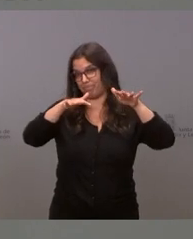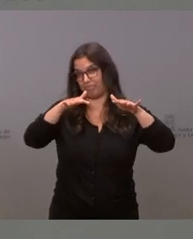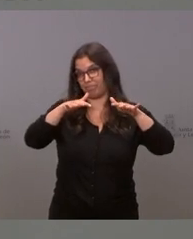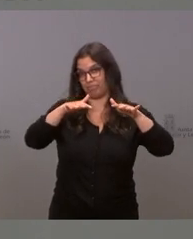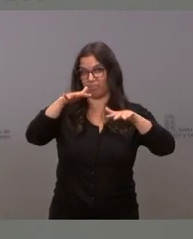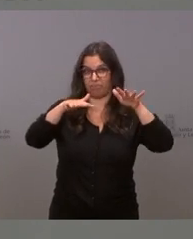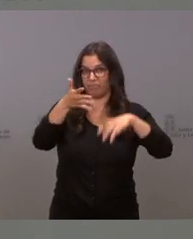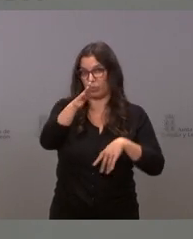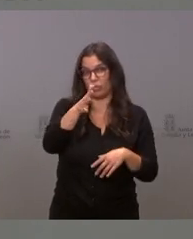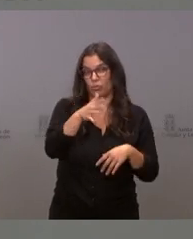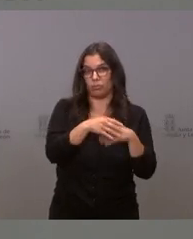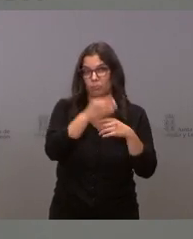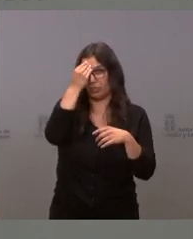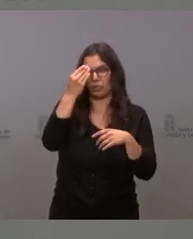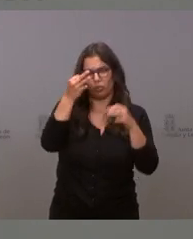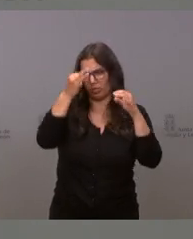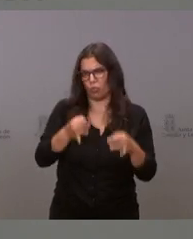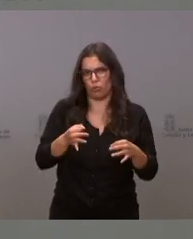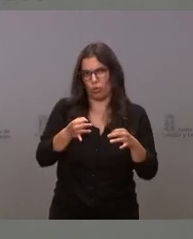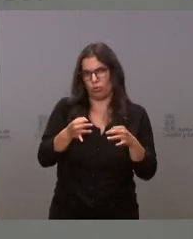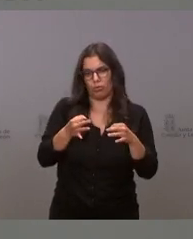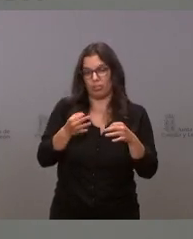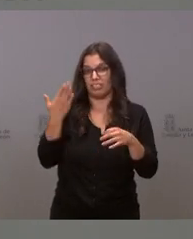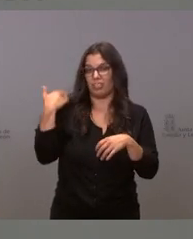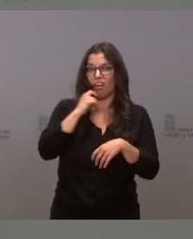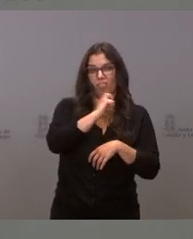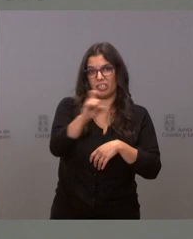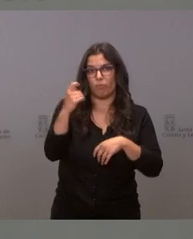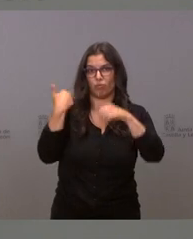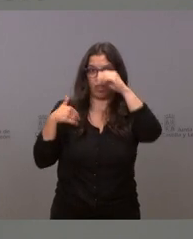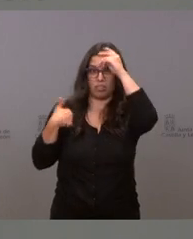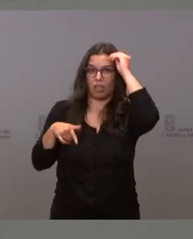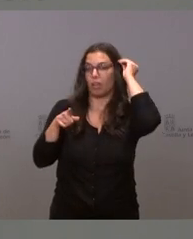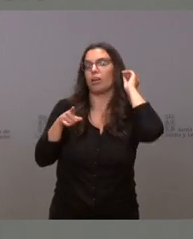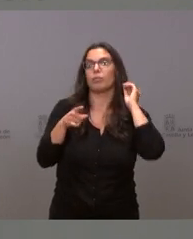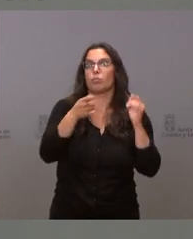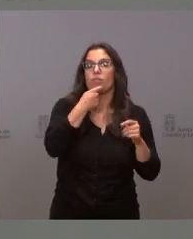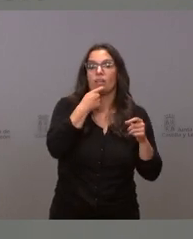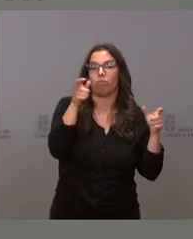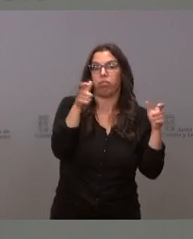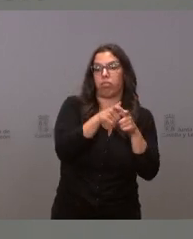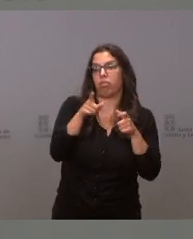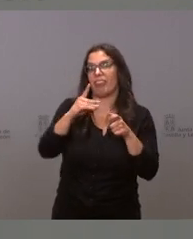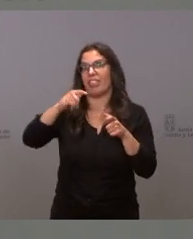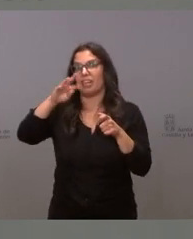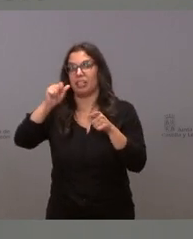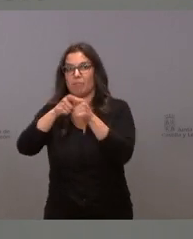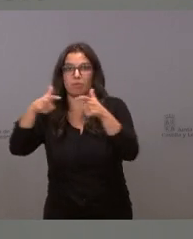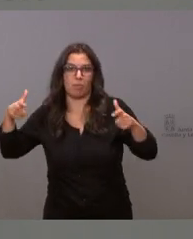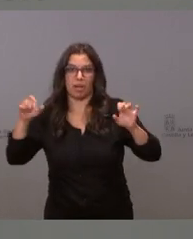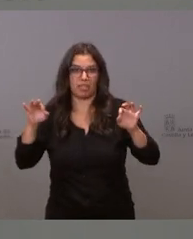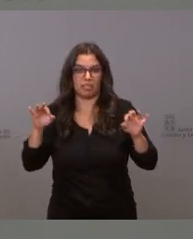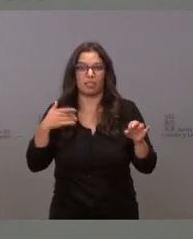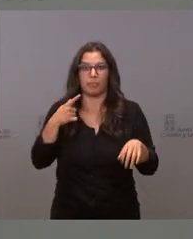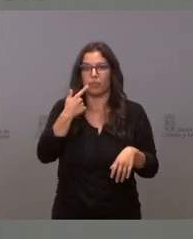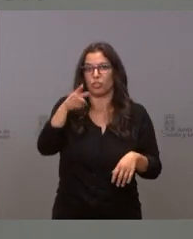50-50 pero estoy seguro ya lo dijimos en su día que lo va a ocupar es decir esto es una de las cosas que hemos dicho también